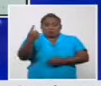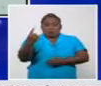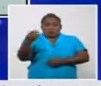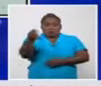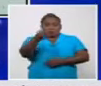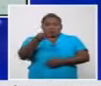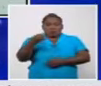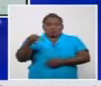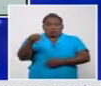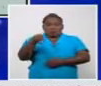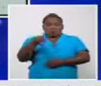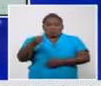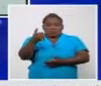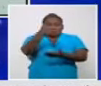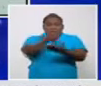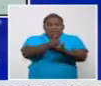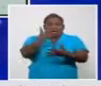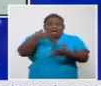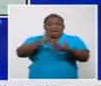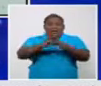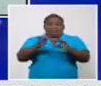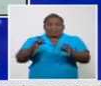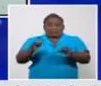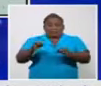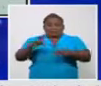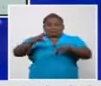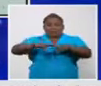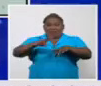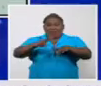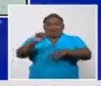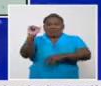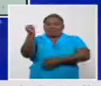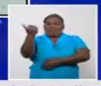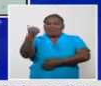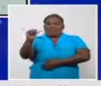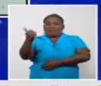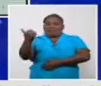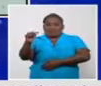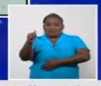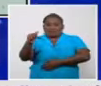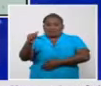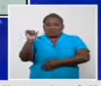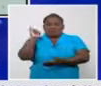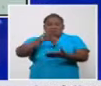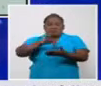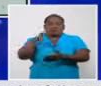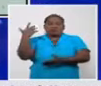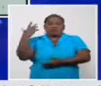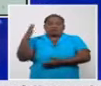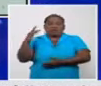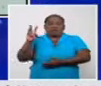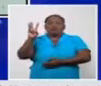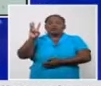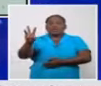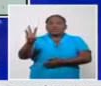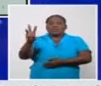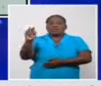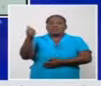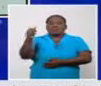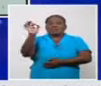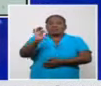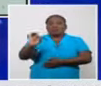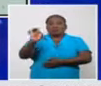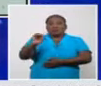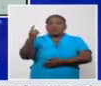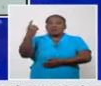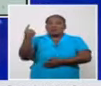Artemisa. De La Habana, 10 casos importados. Uno, tres de 10 de octubre, uno de Arroyo